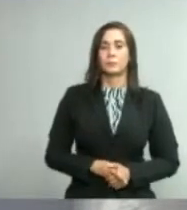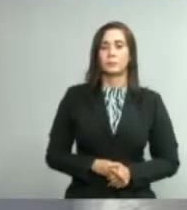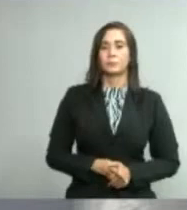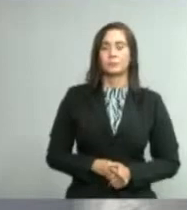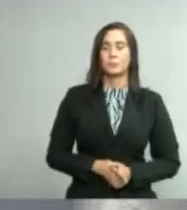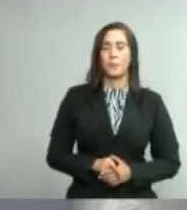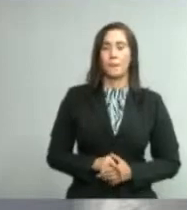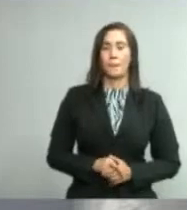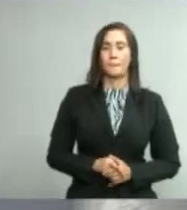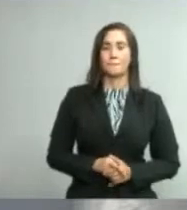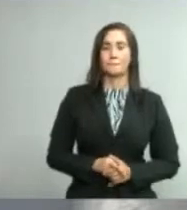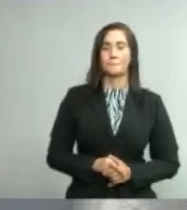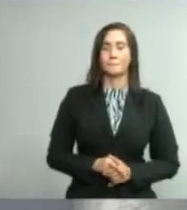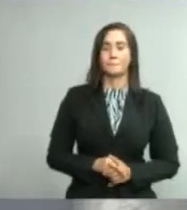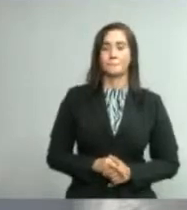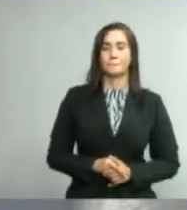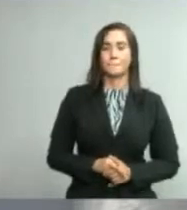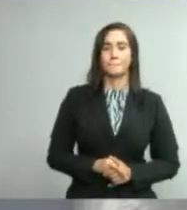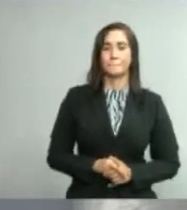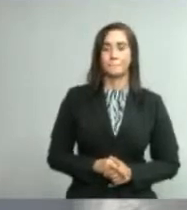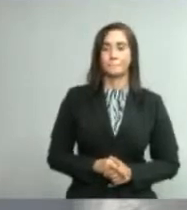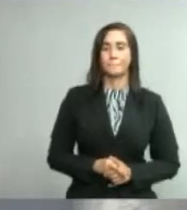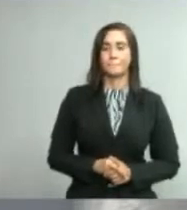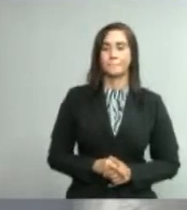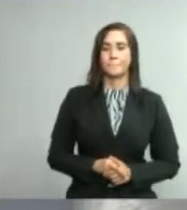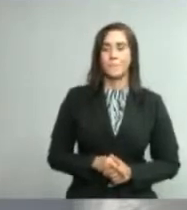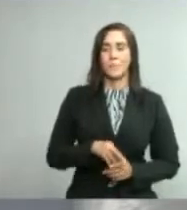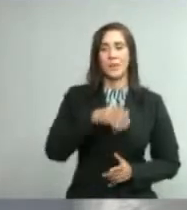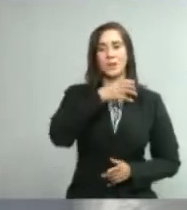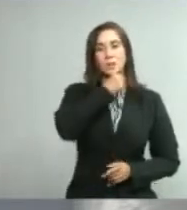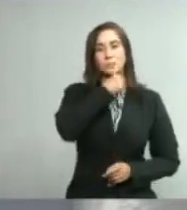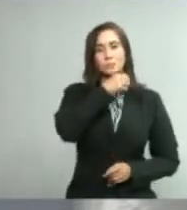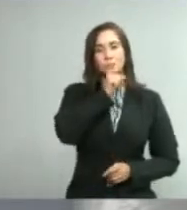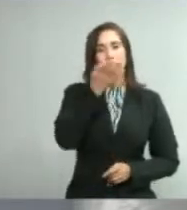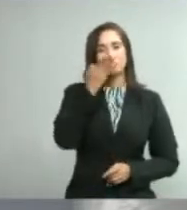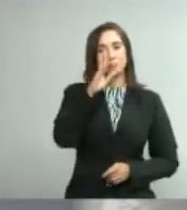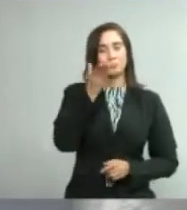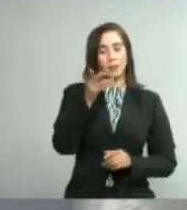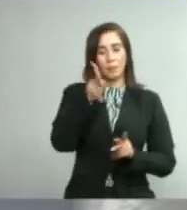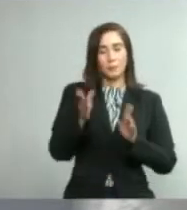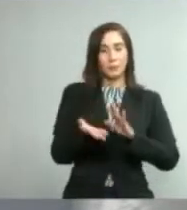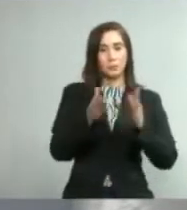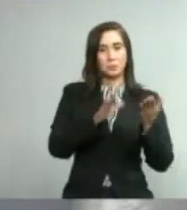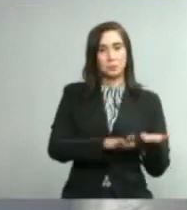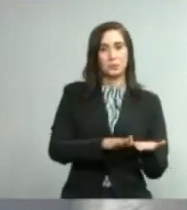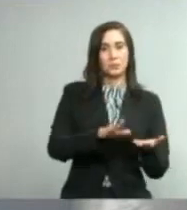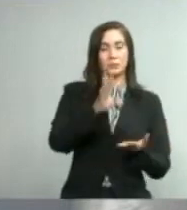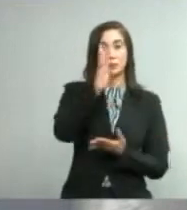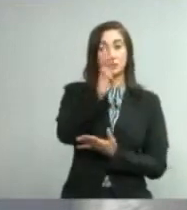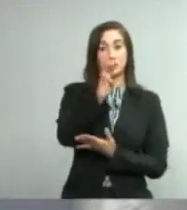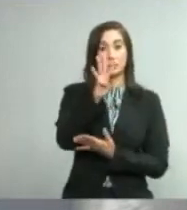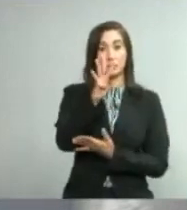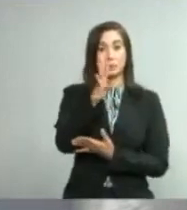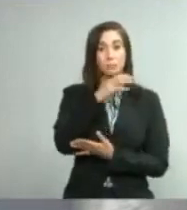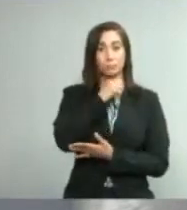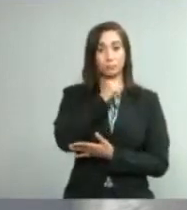La mediana de edad de los fallecidos, 64 años.